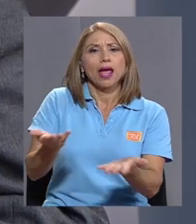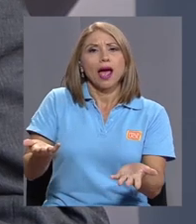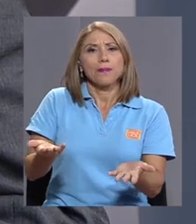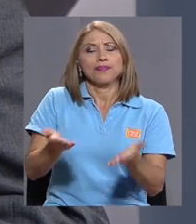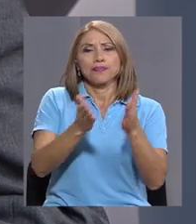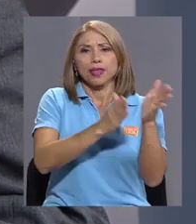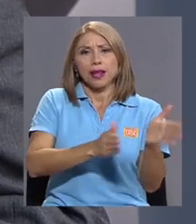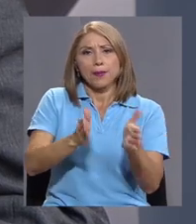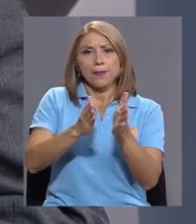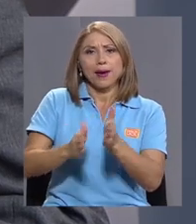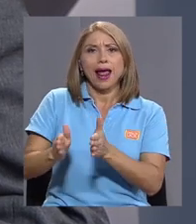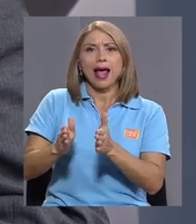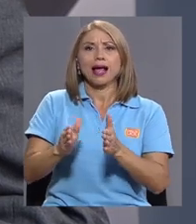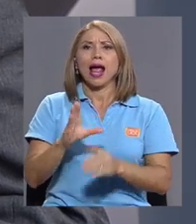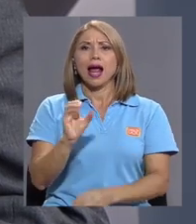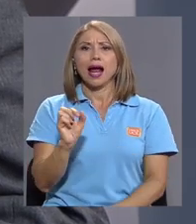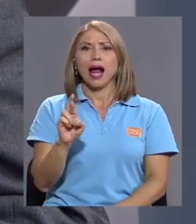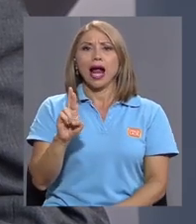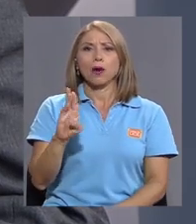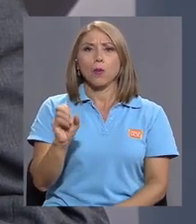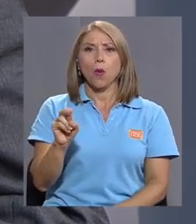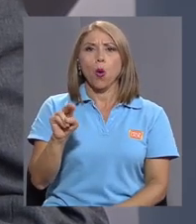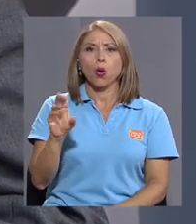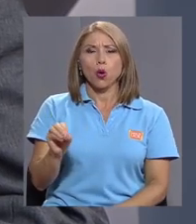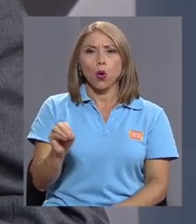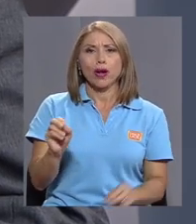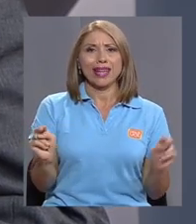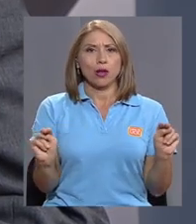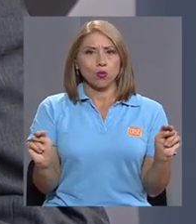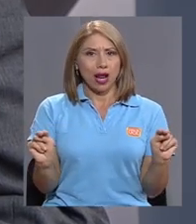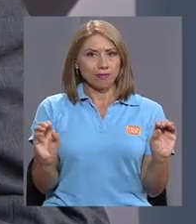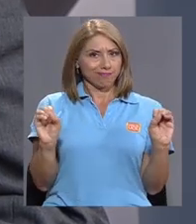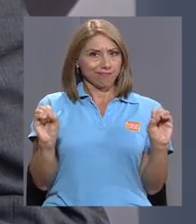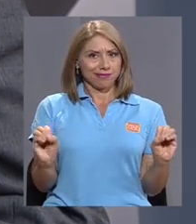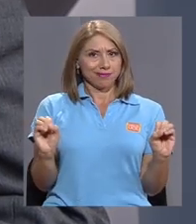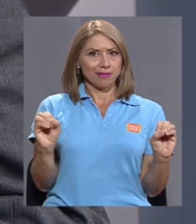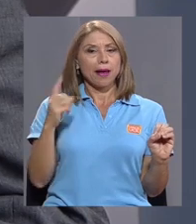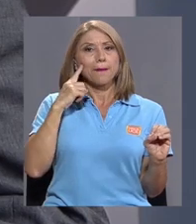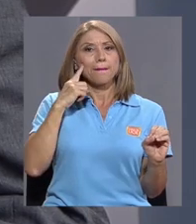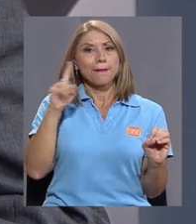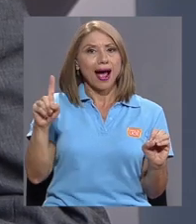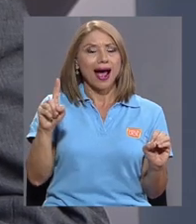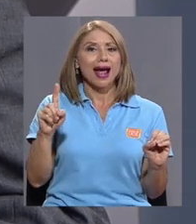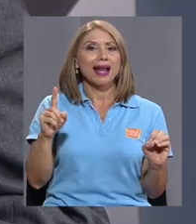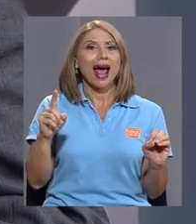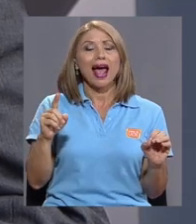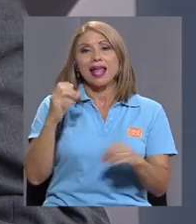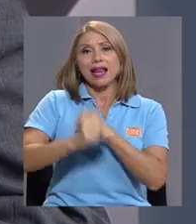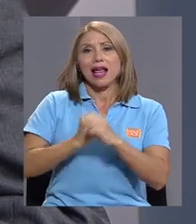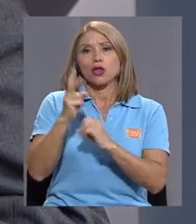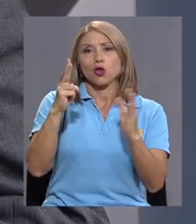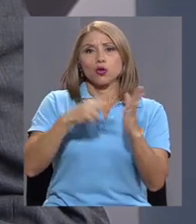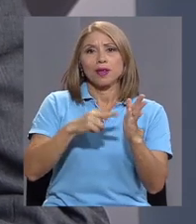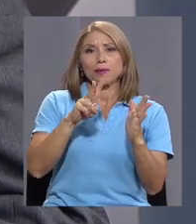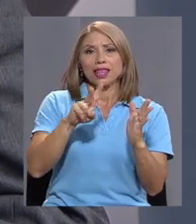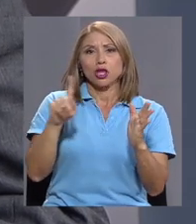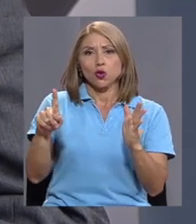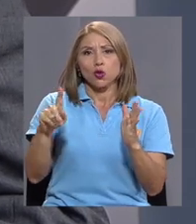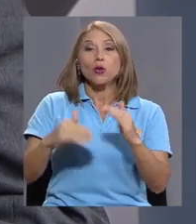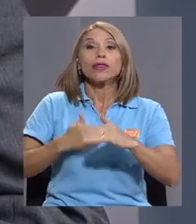plan de carbono neutralidad para el Bicentenario en el 2021. Se ratifica con el gobierno de Laura Chinchilla,